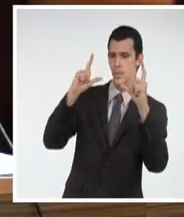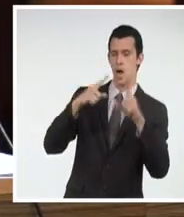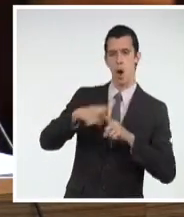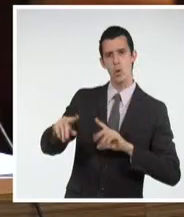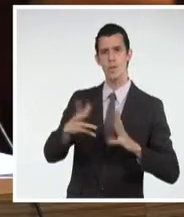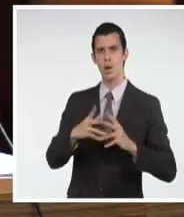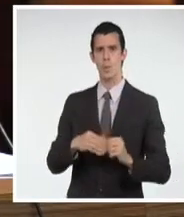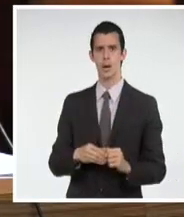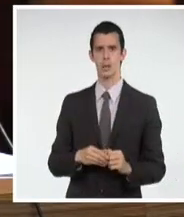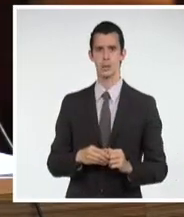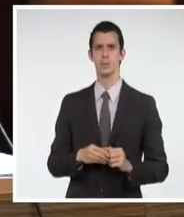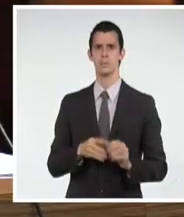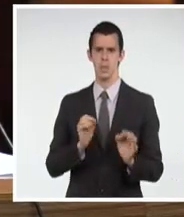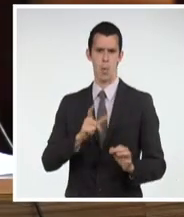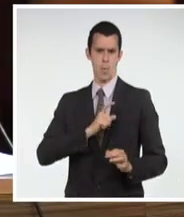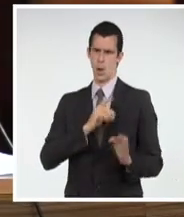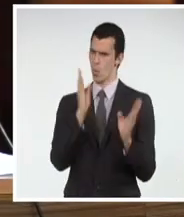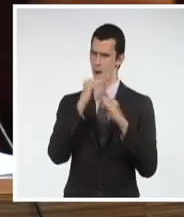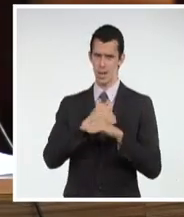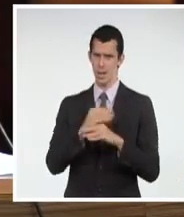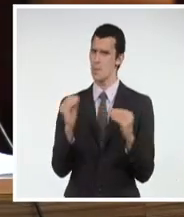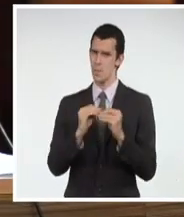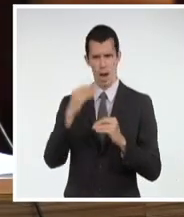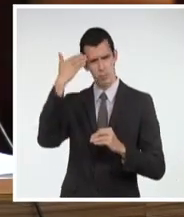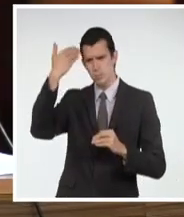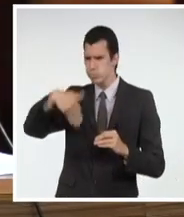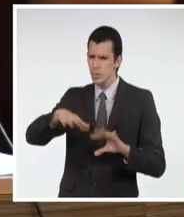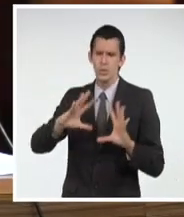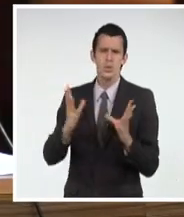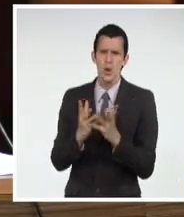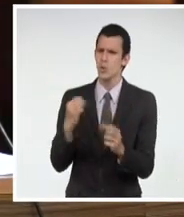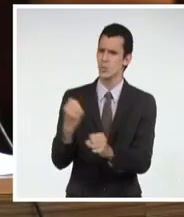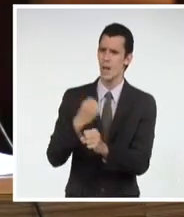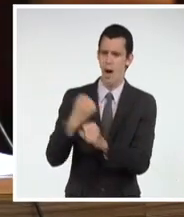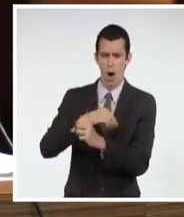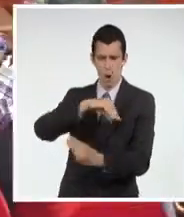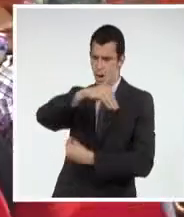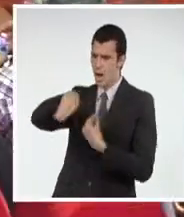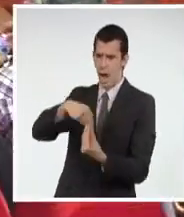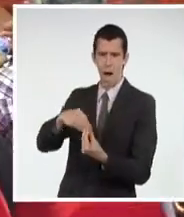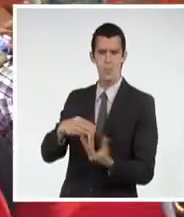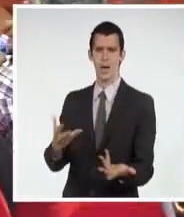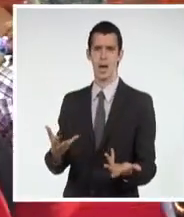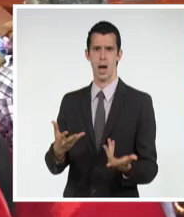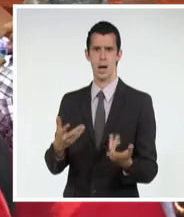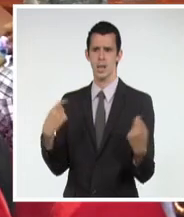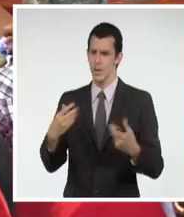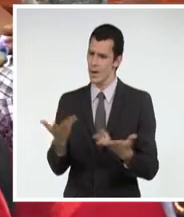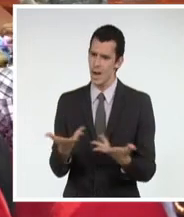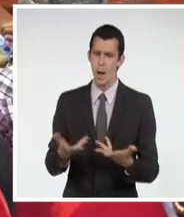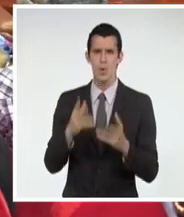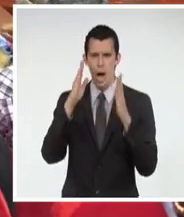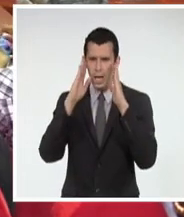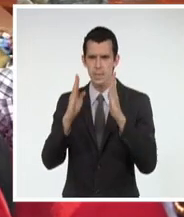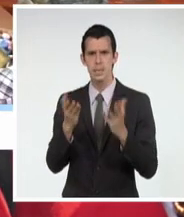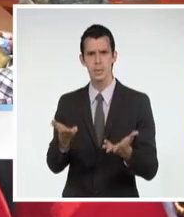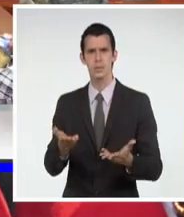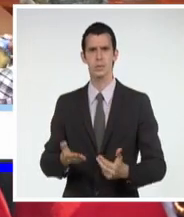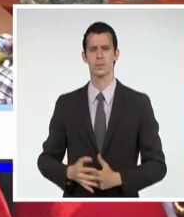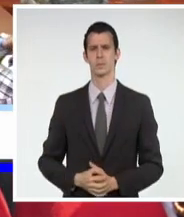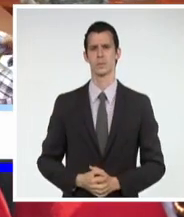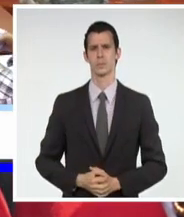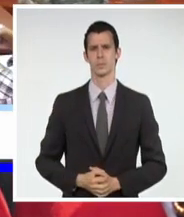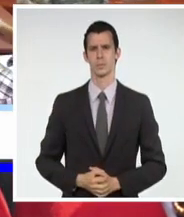miedo, sin miedo a hacer todas esas cosas y hacerlas rápido. Las empresas estatales tienen que